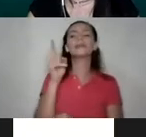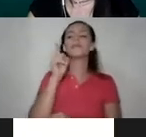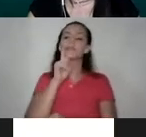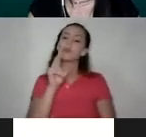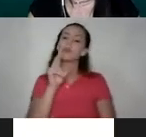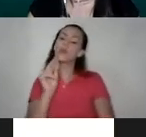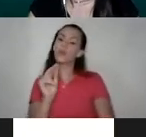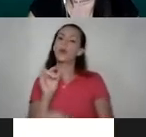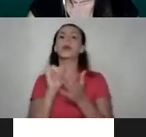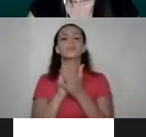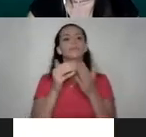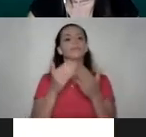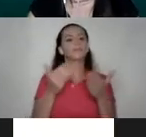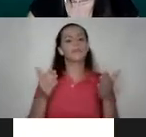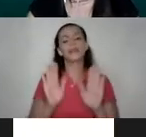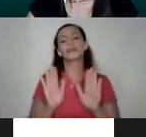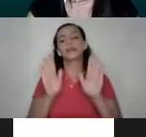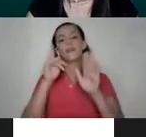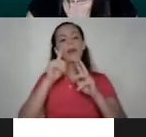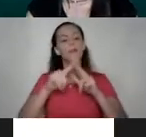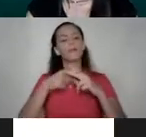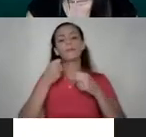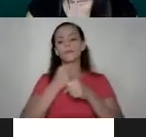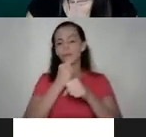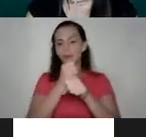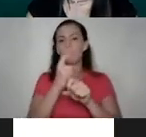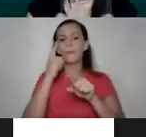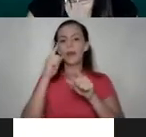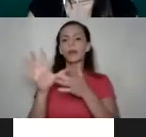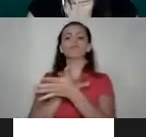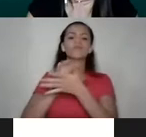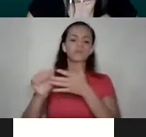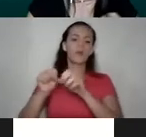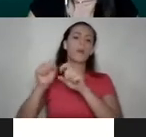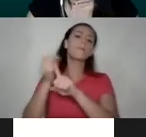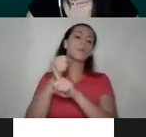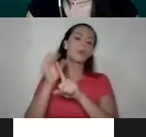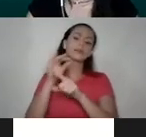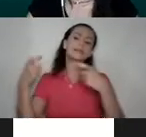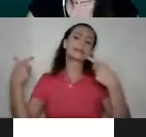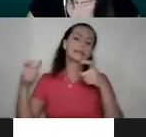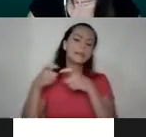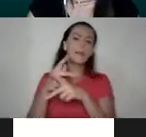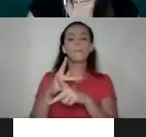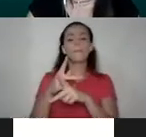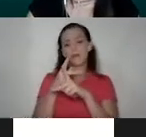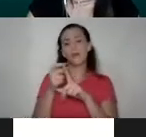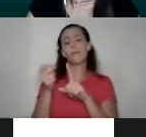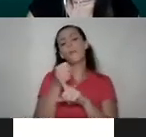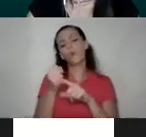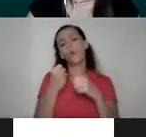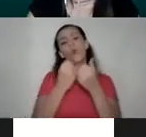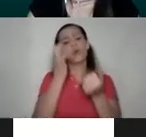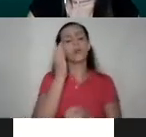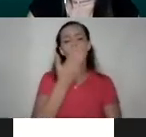excelente herramienta de empezar a trabajar para erradicar la violencia, disminuir, prevenir también la violencia contra las